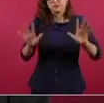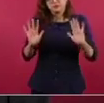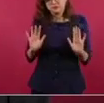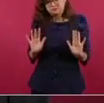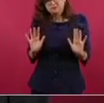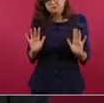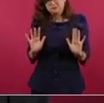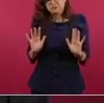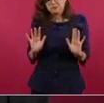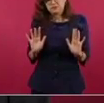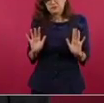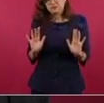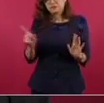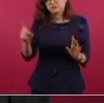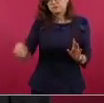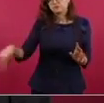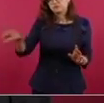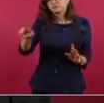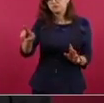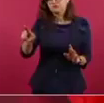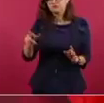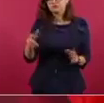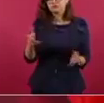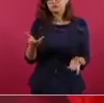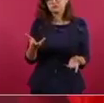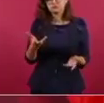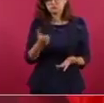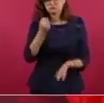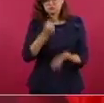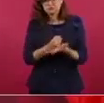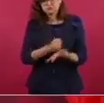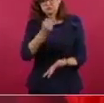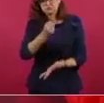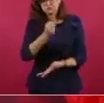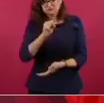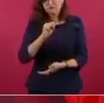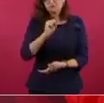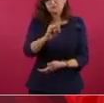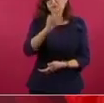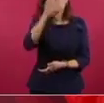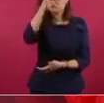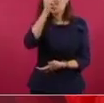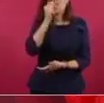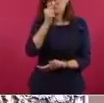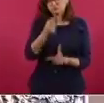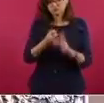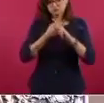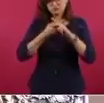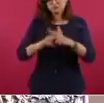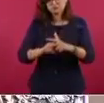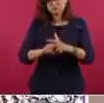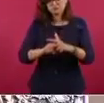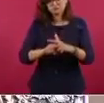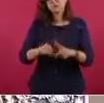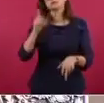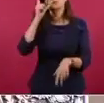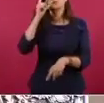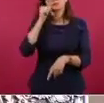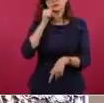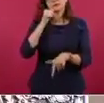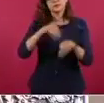autorizan y se toma una decisión, mañana informamos,